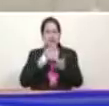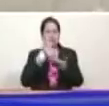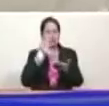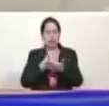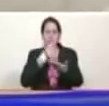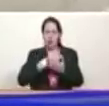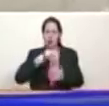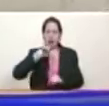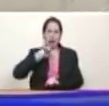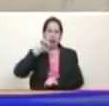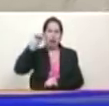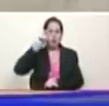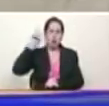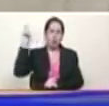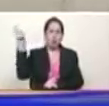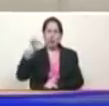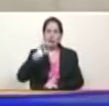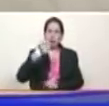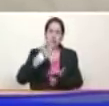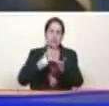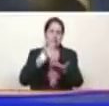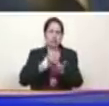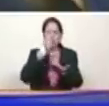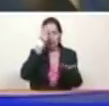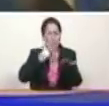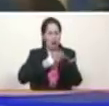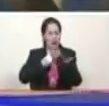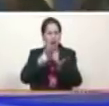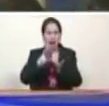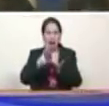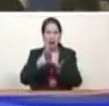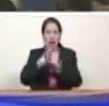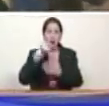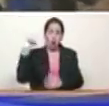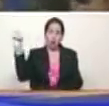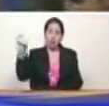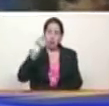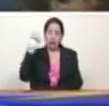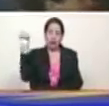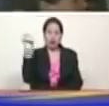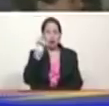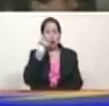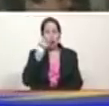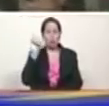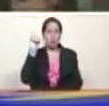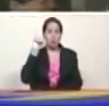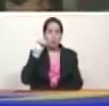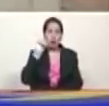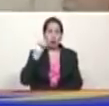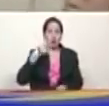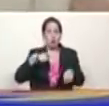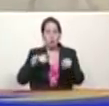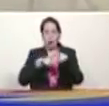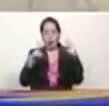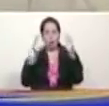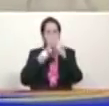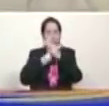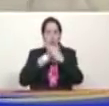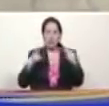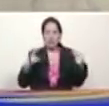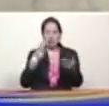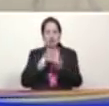invicto el Guarico seguirá siendo leal los llaneros y llaneras somos del tamaño del compromiso que se nos